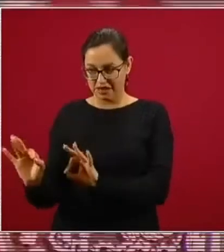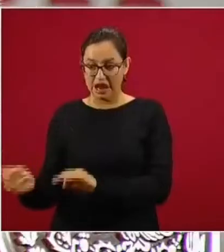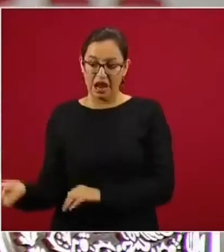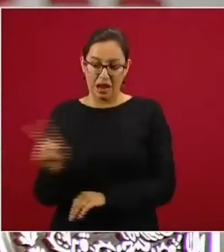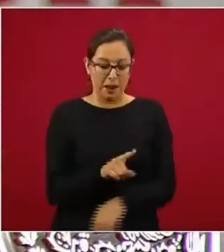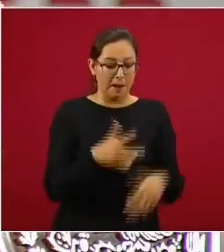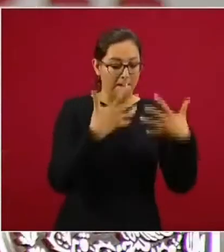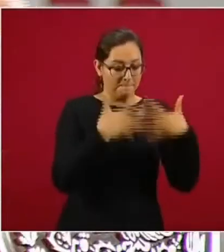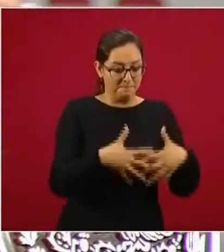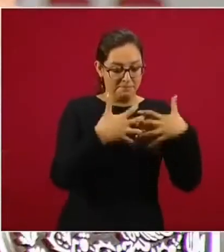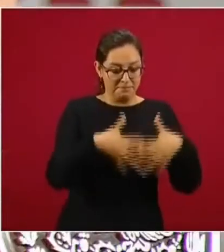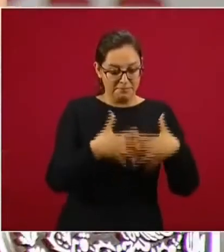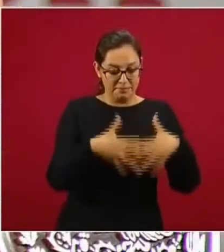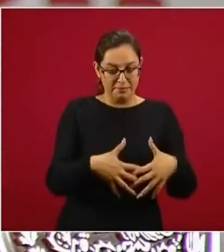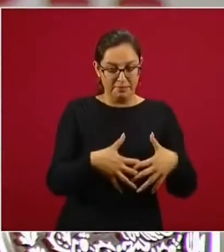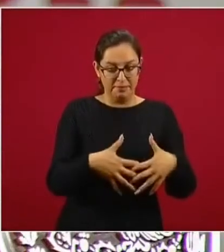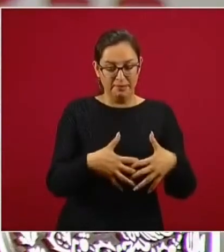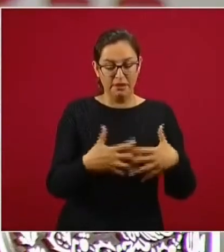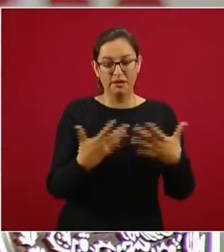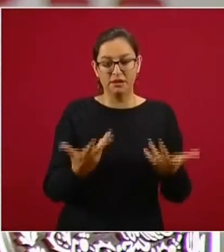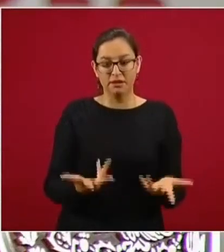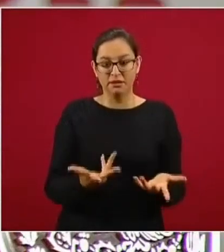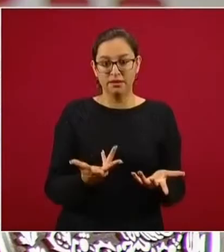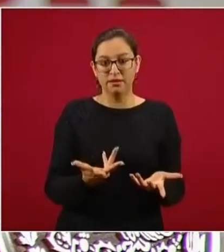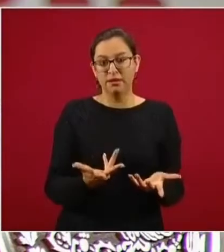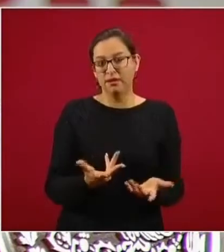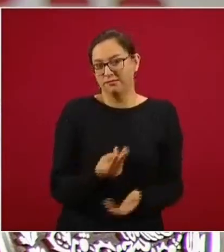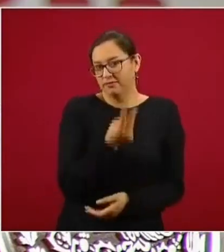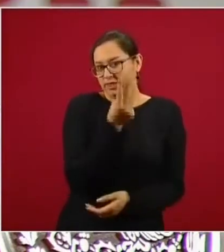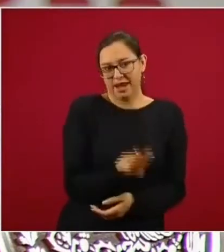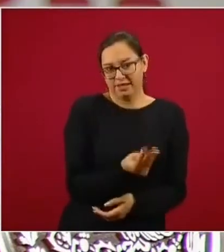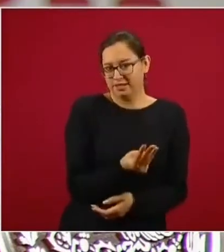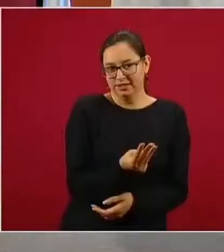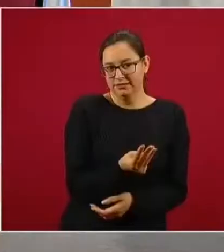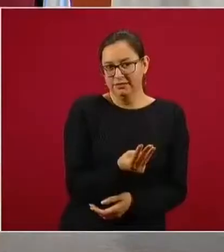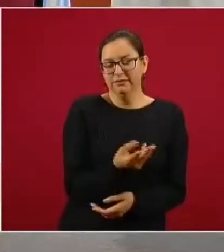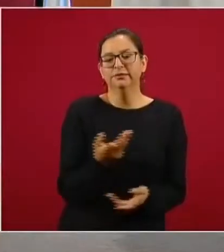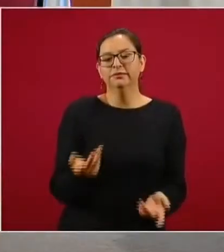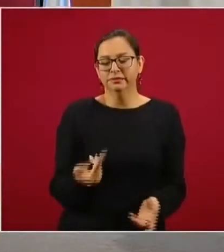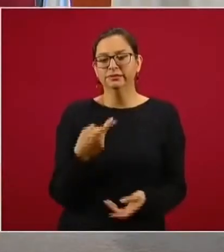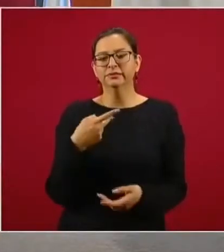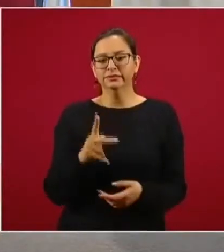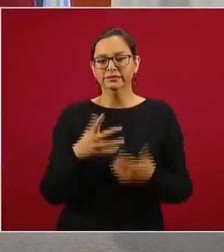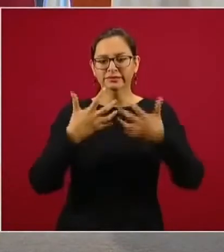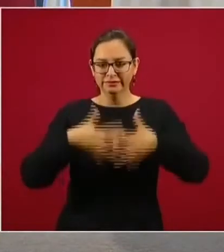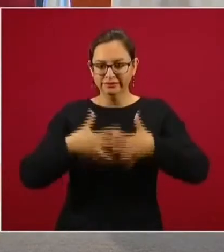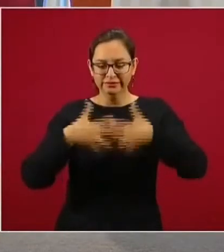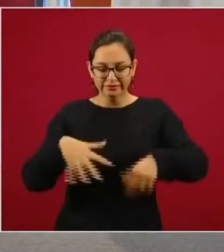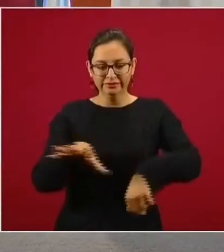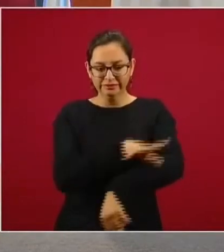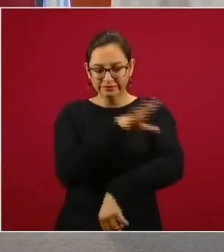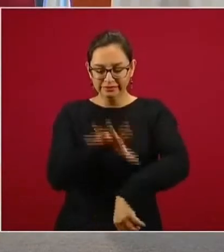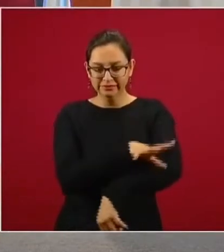o tienen contaminantes de 10, las plantas de tratamiento los dejan en 3. Pero la termoeléctrica necesita